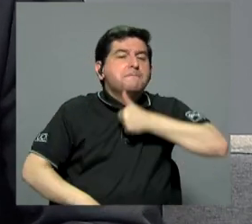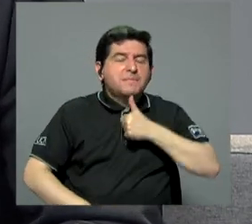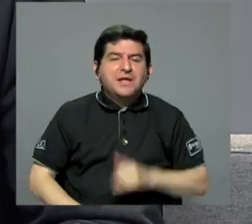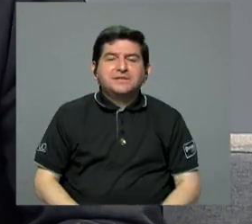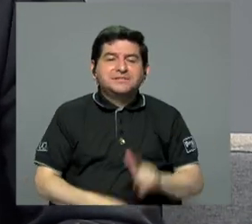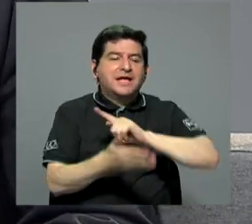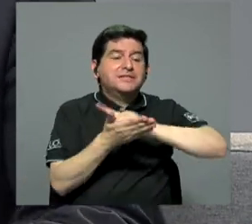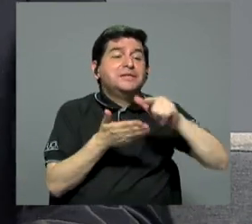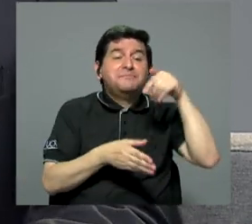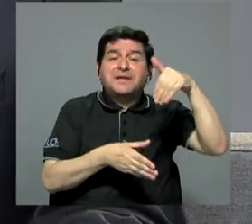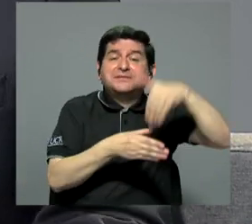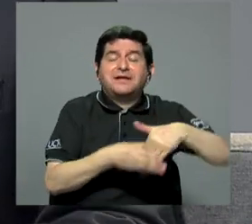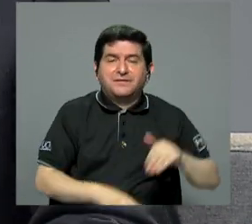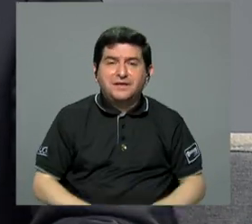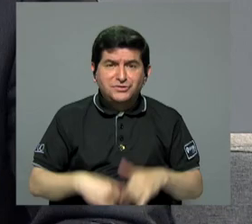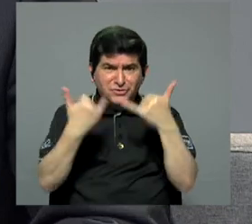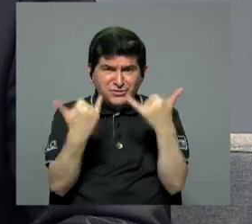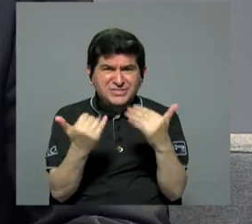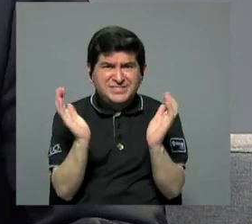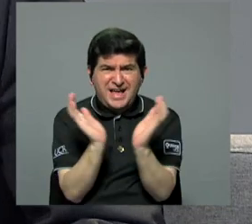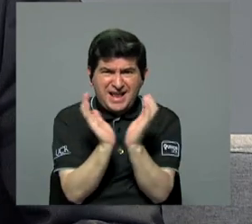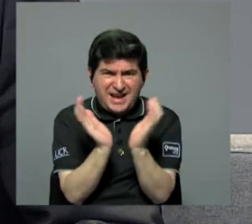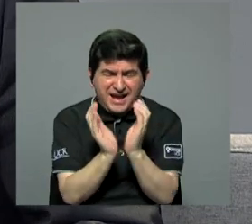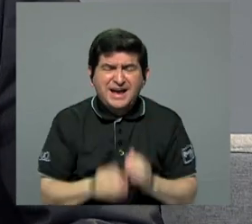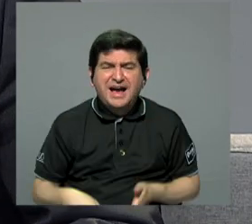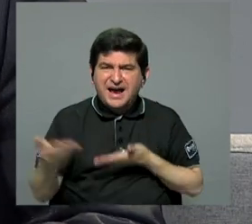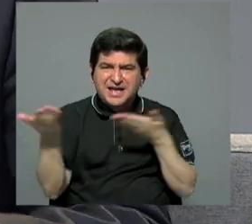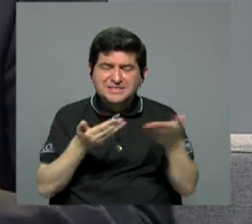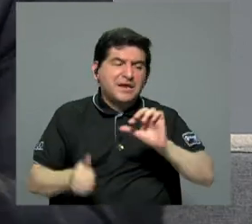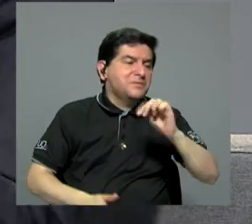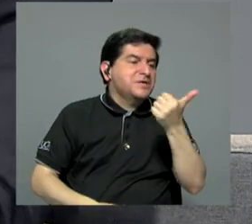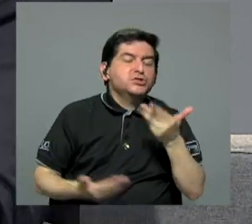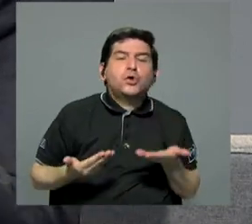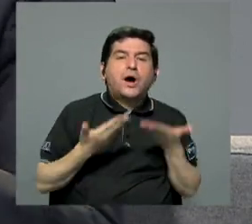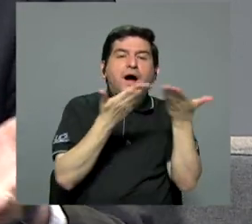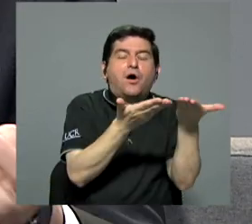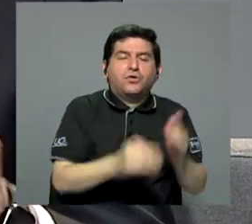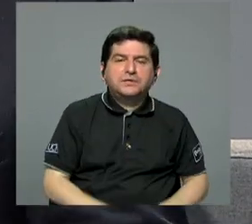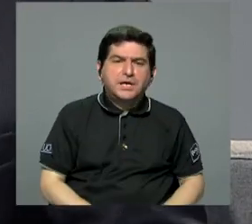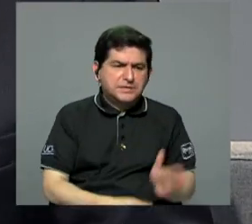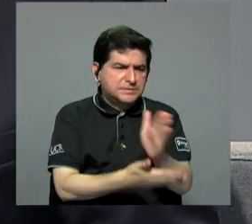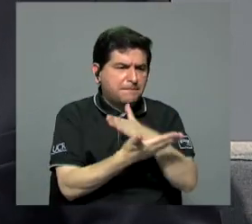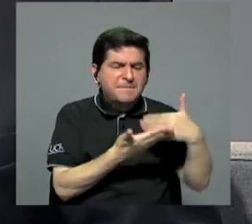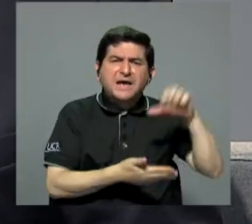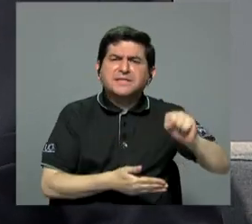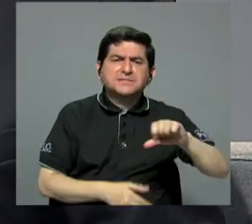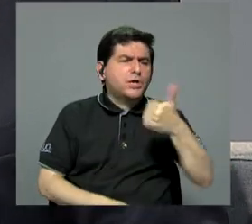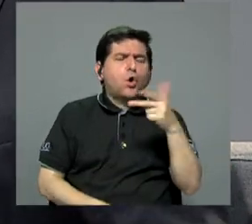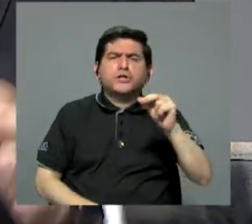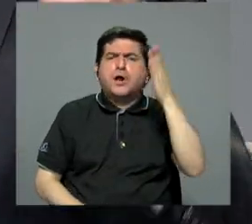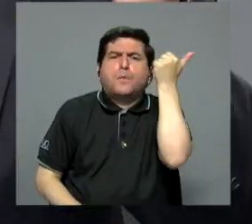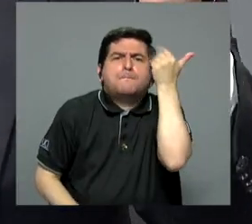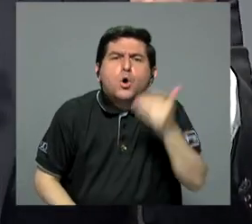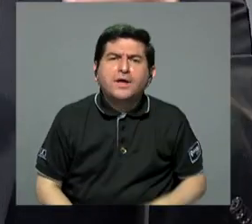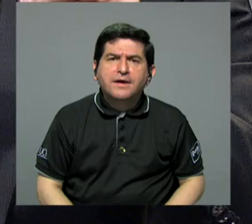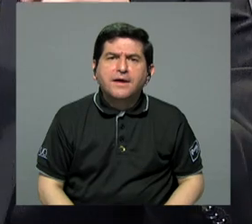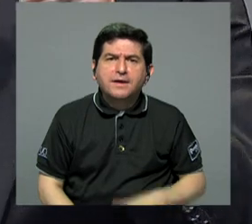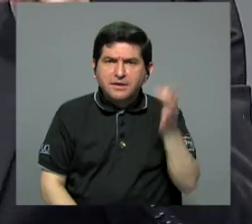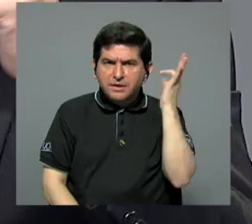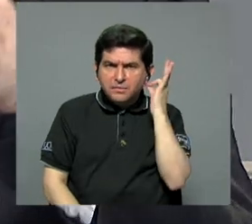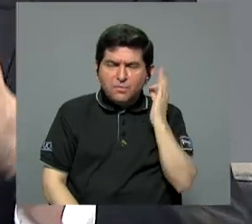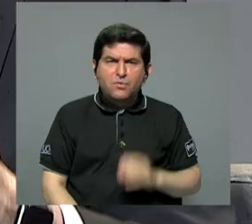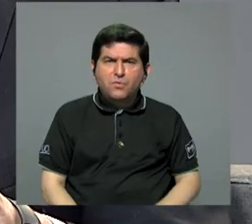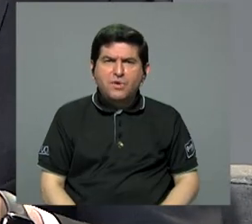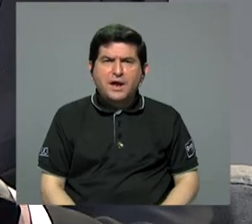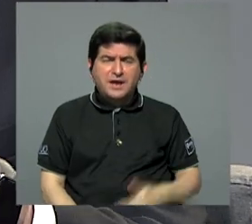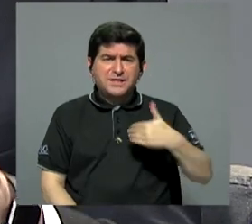que van a dar limpieza a la Caja. Entonces ya la Caja está tercerizando. ¿Por qué tercerizan unas cosas y otras no? ¿Por qué la señora que tiene